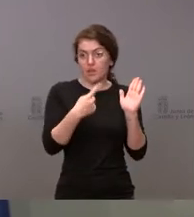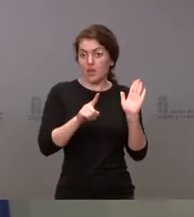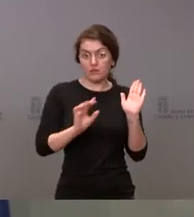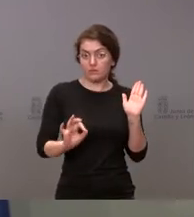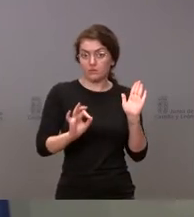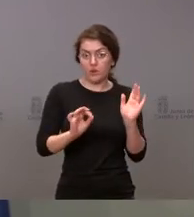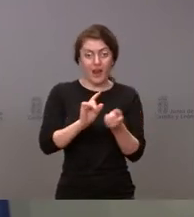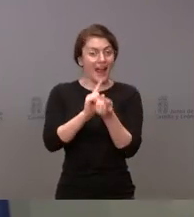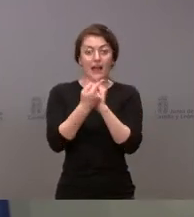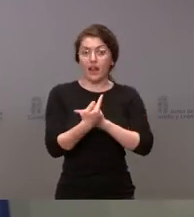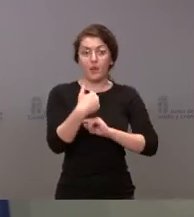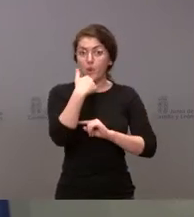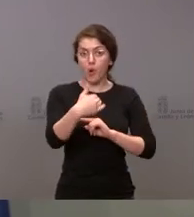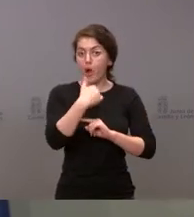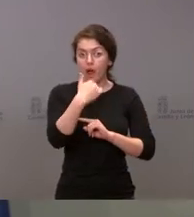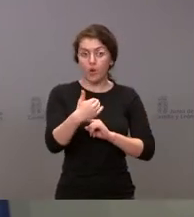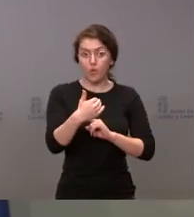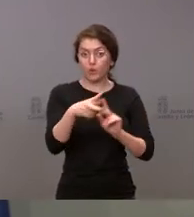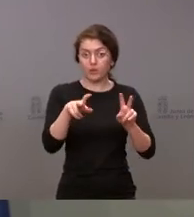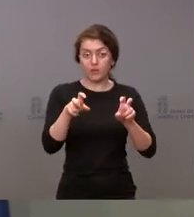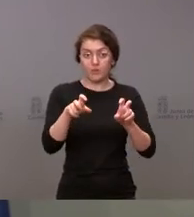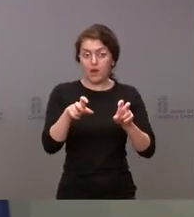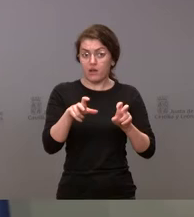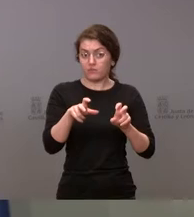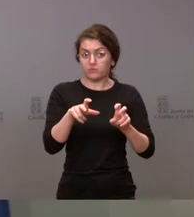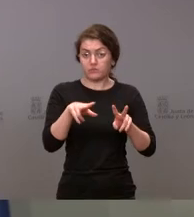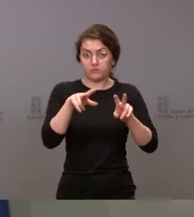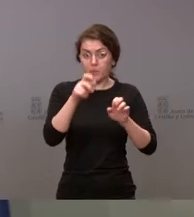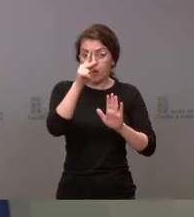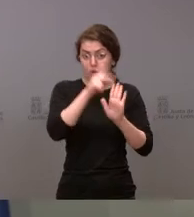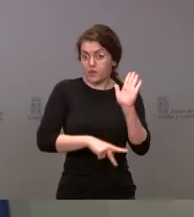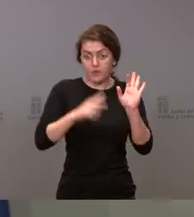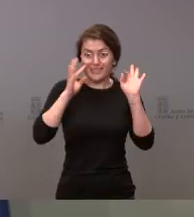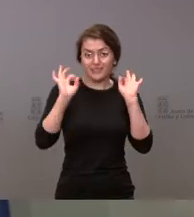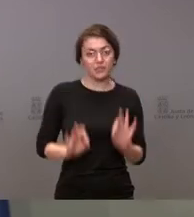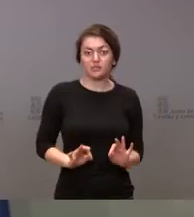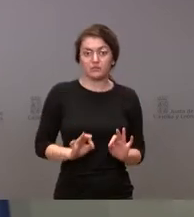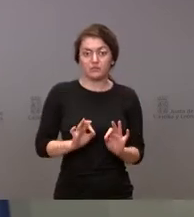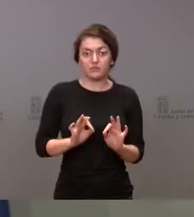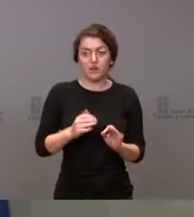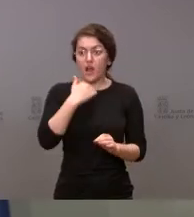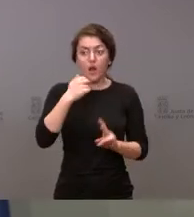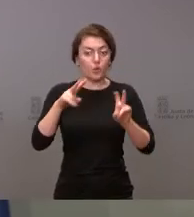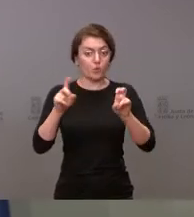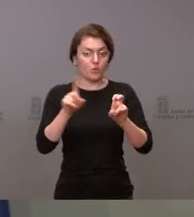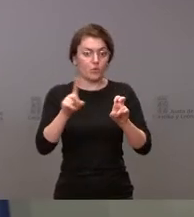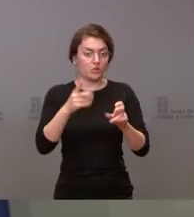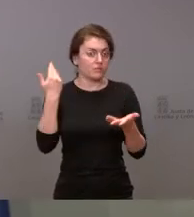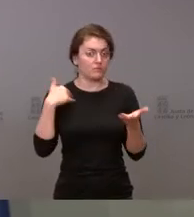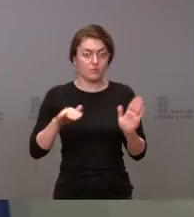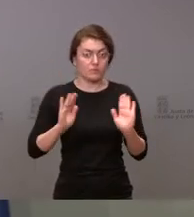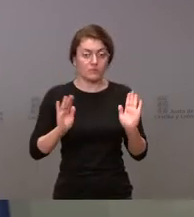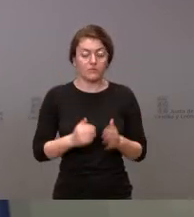modificación respecto de la normativa vigente en esta cuestión que usted plantea, la del uso de las mascarillas en los patios de los